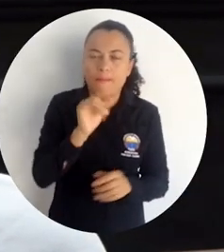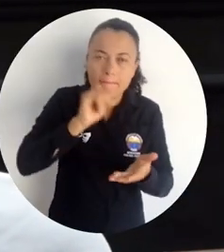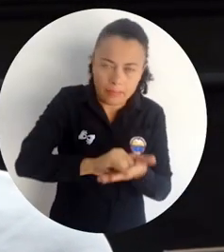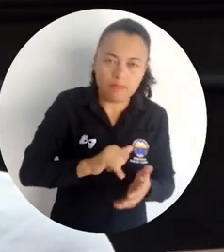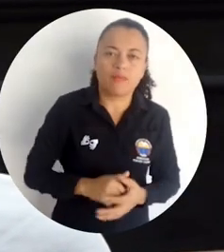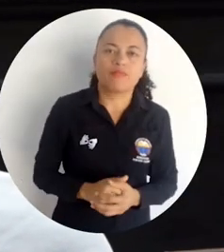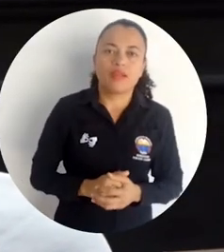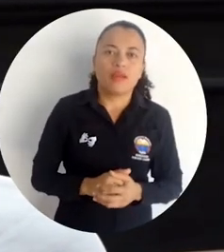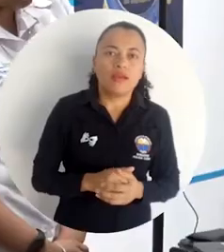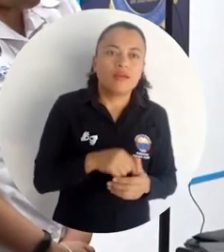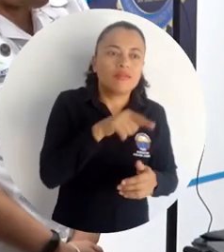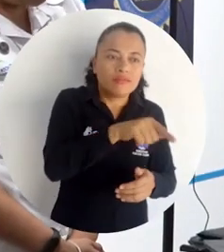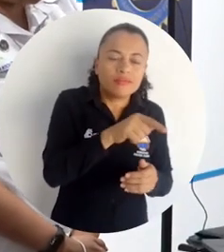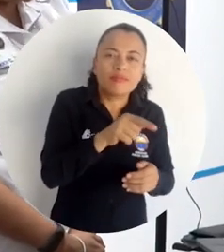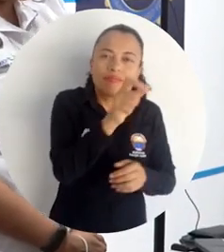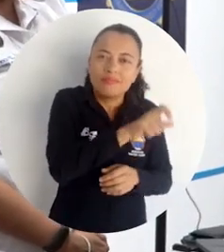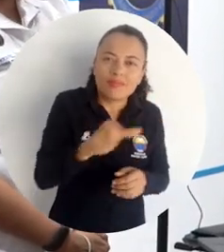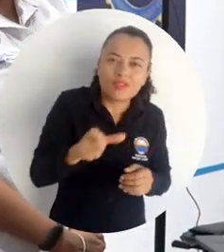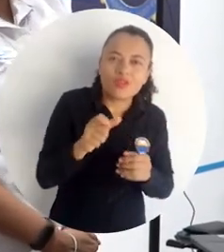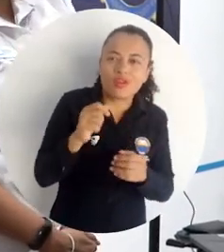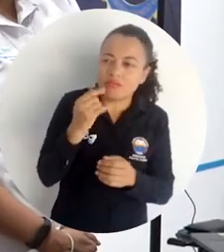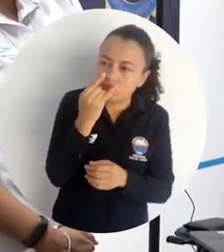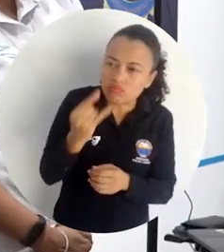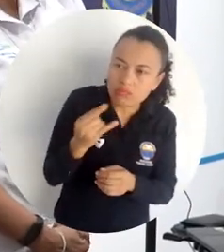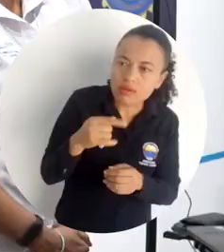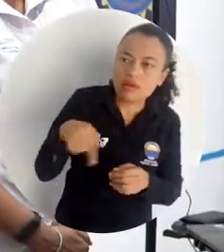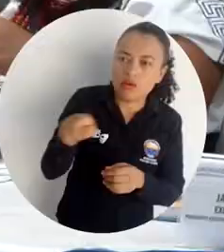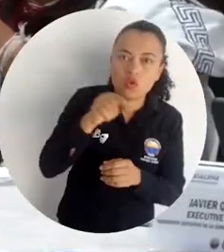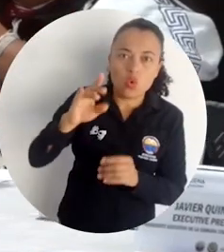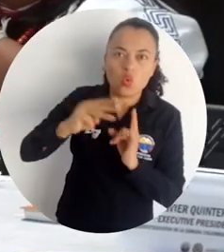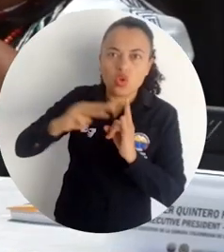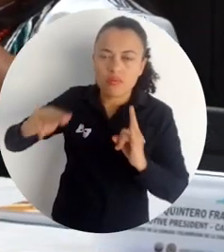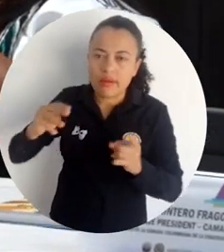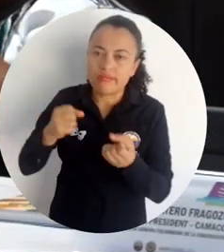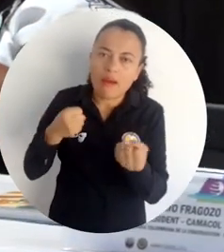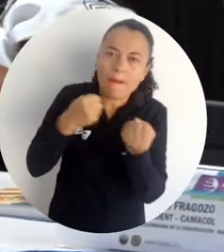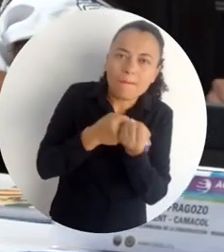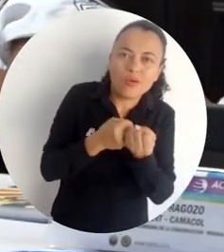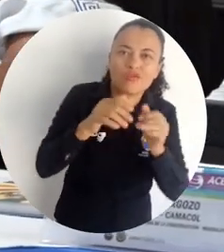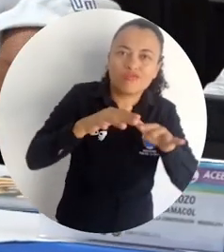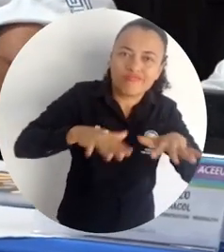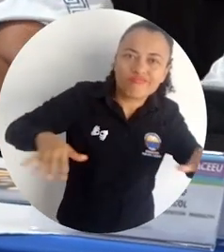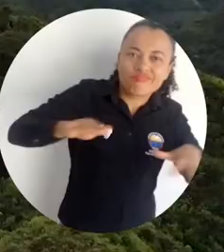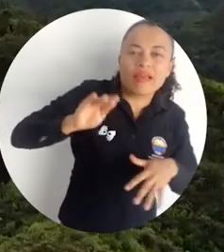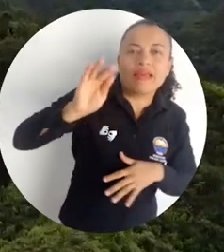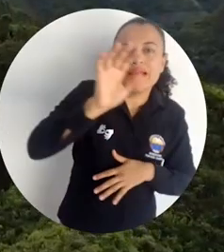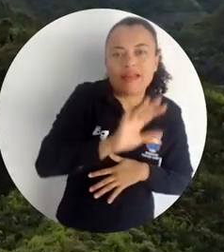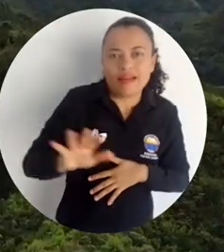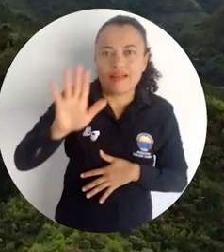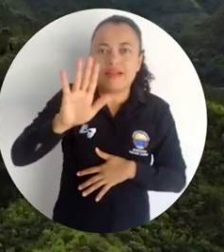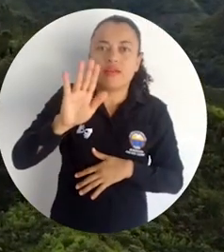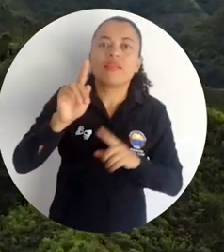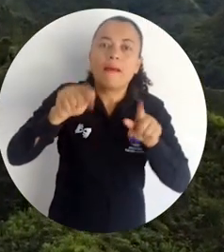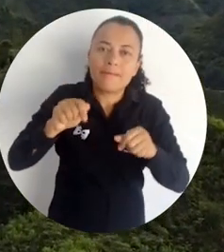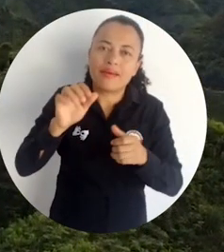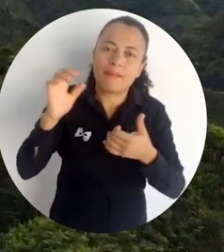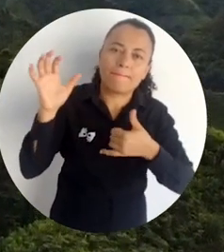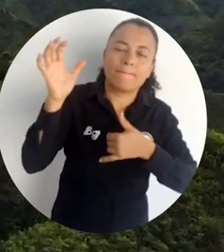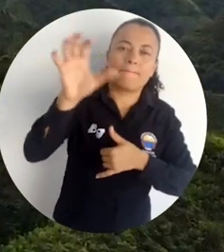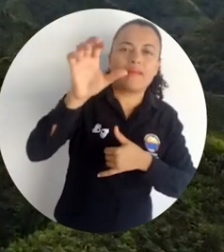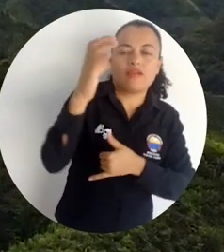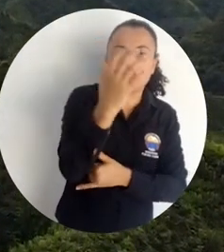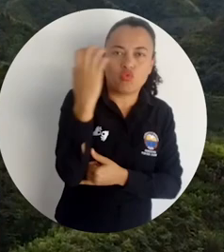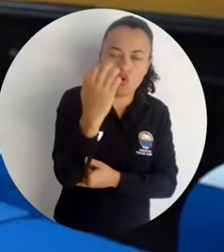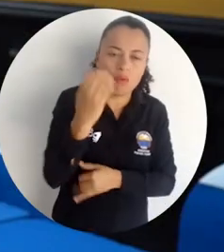diversos grupos de interés sustentaron cómo UNI Magdalena dispone sus fortalezas al servicio de la región y el país para contribuir a su desarrollo